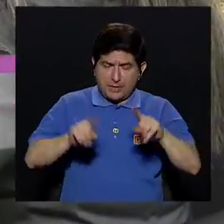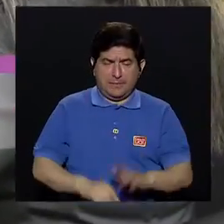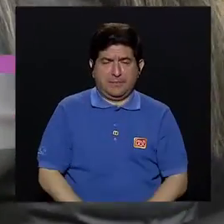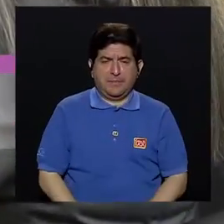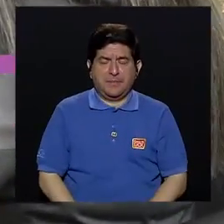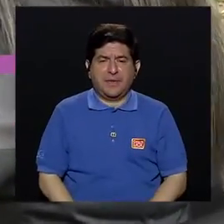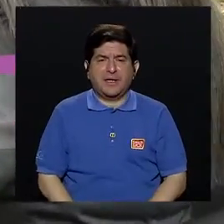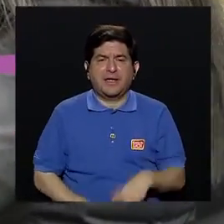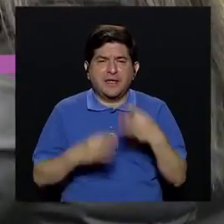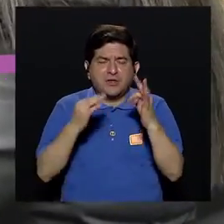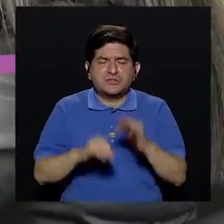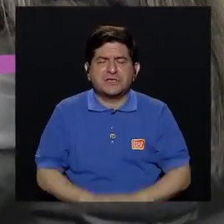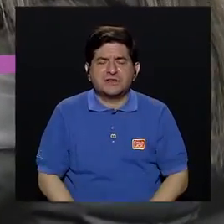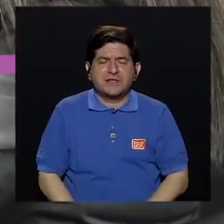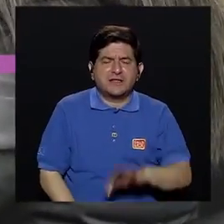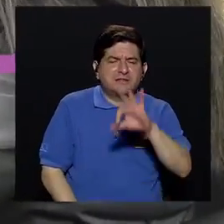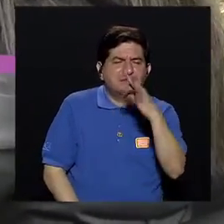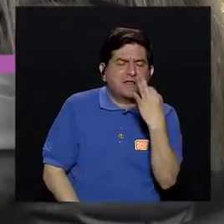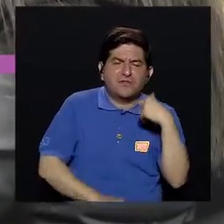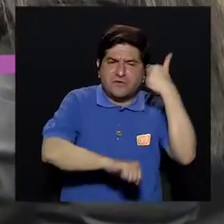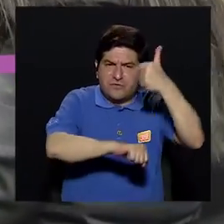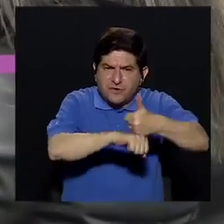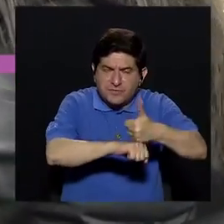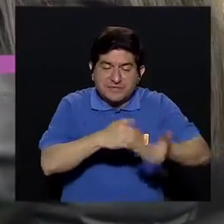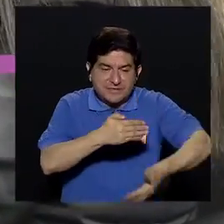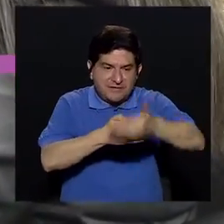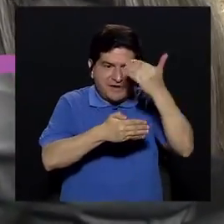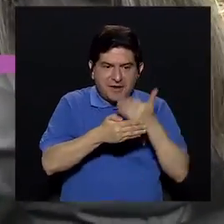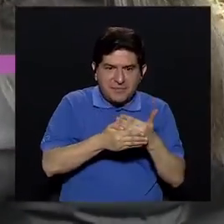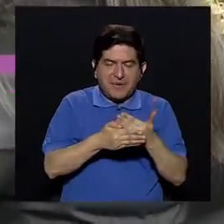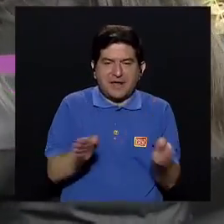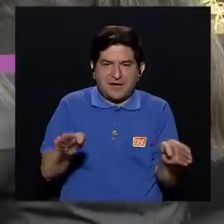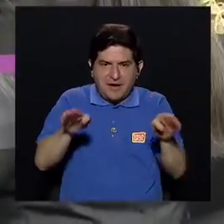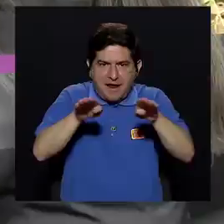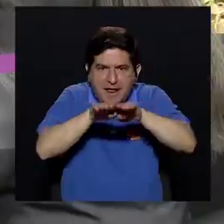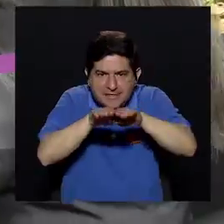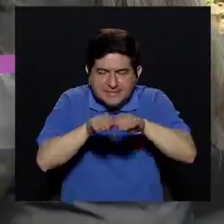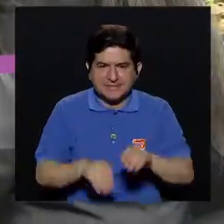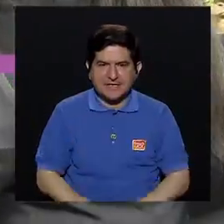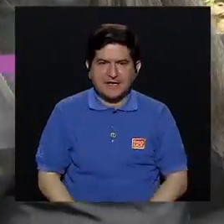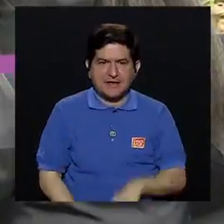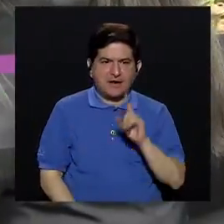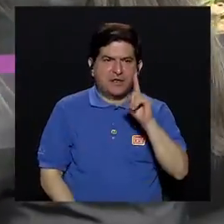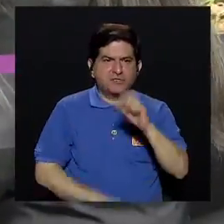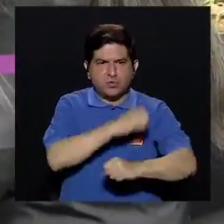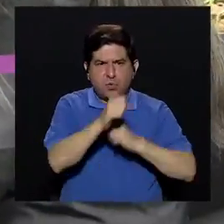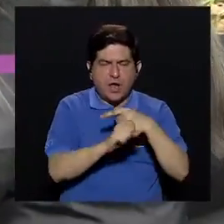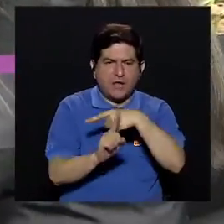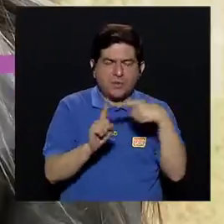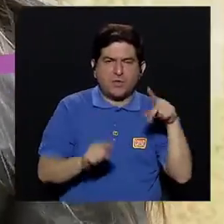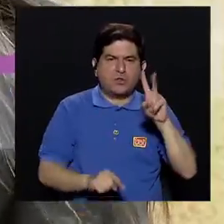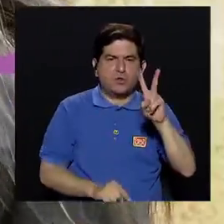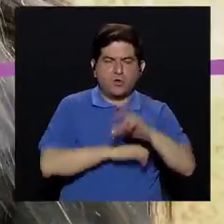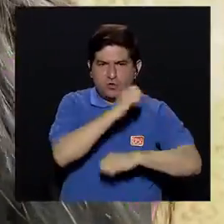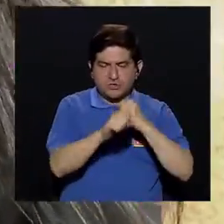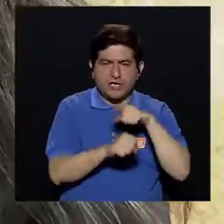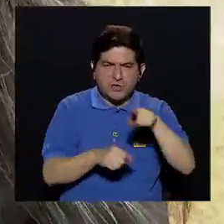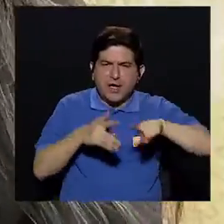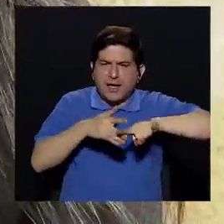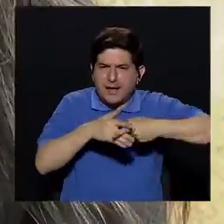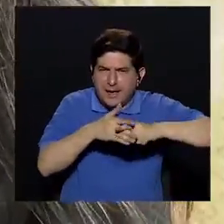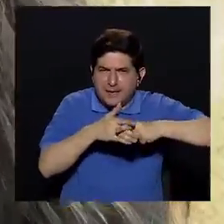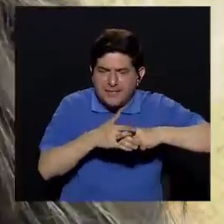le pone para contornear y favorecer previo al cierre, porque el cierre del paladar es entre año y medio, dos años, se le pone un